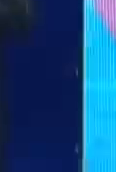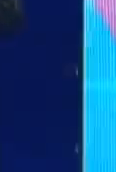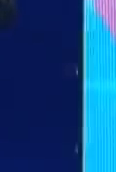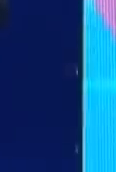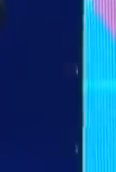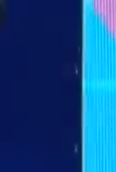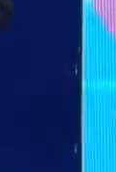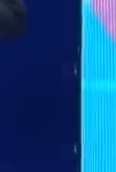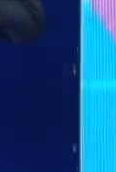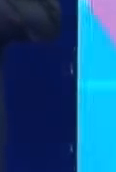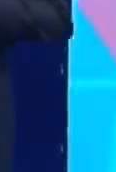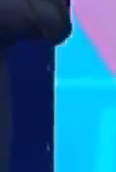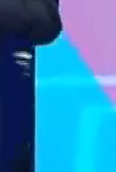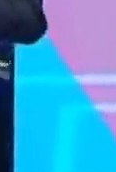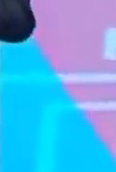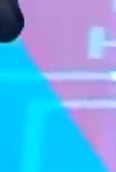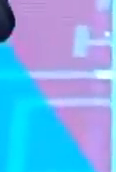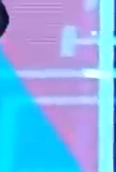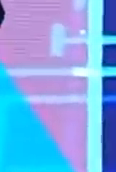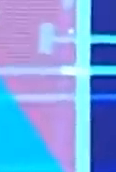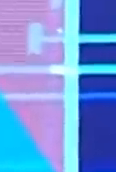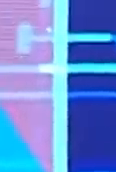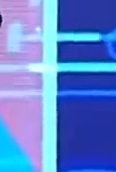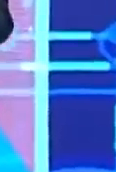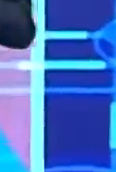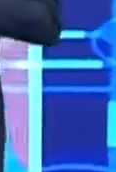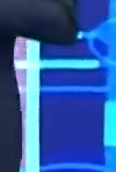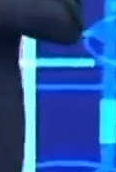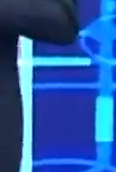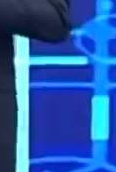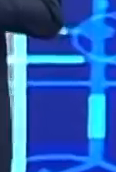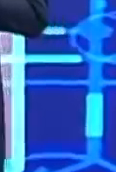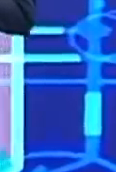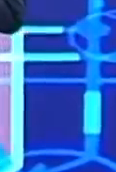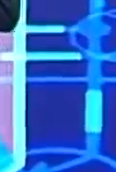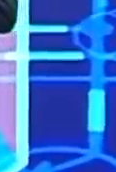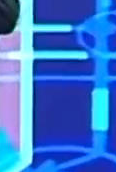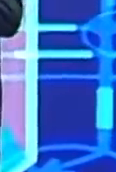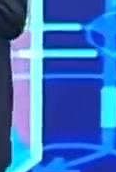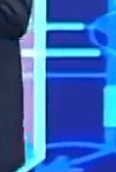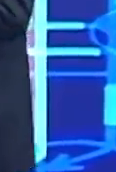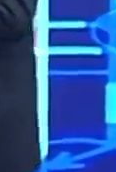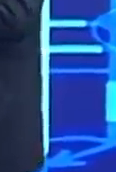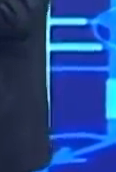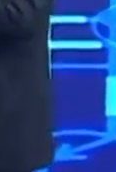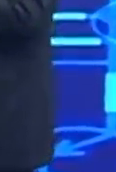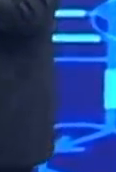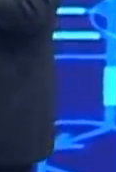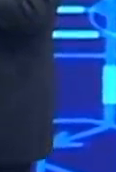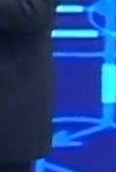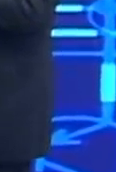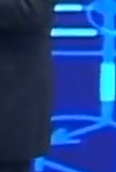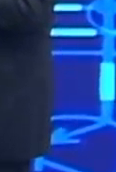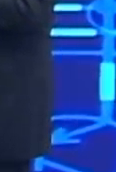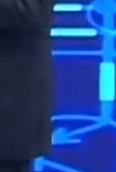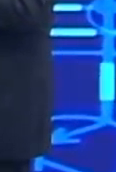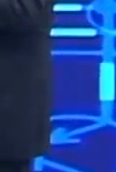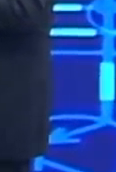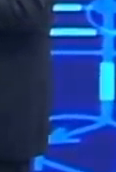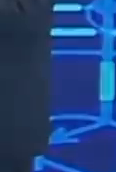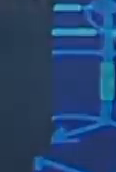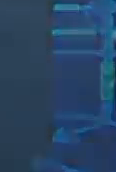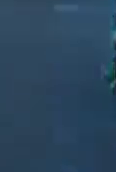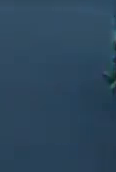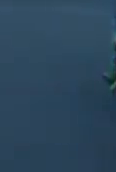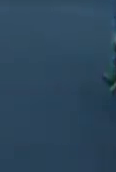Nicolás Maduro Moro, presidente constitucional de la República Bolivariana de Venezuela. Se apunta a